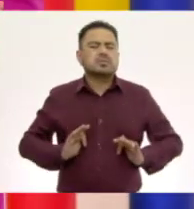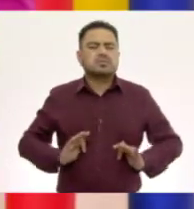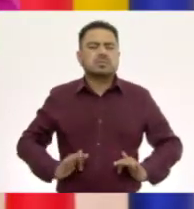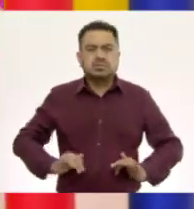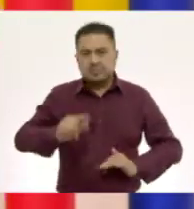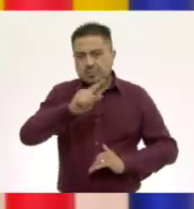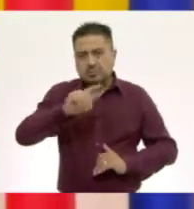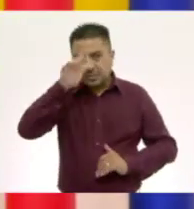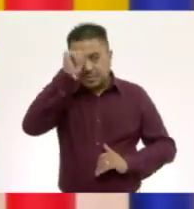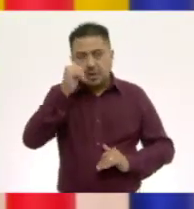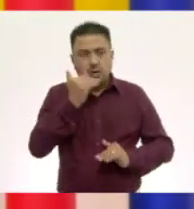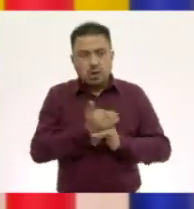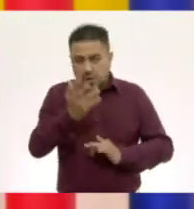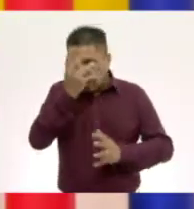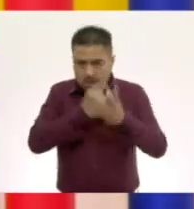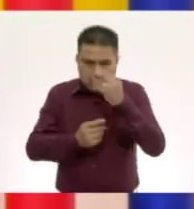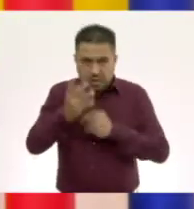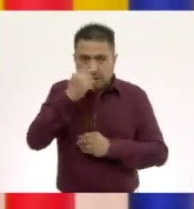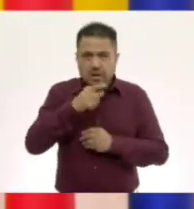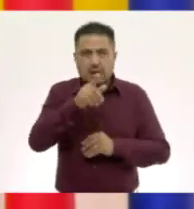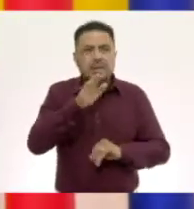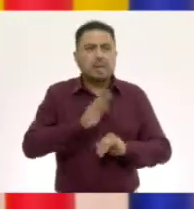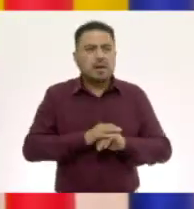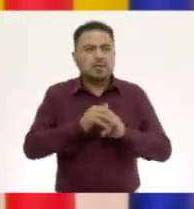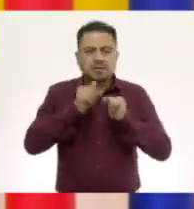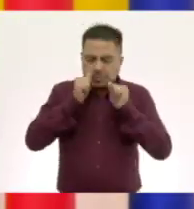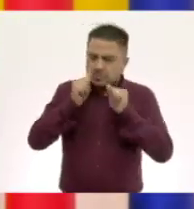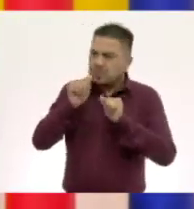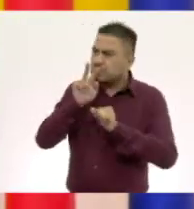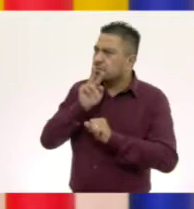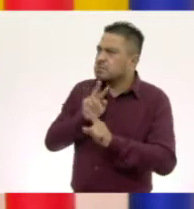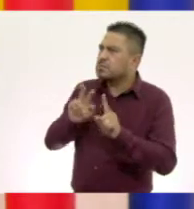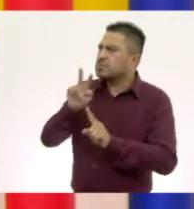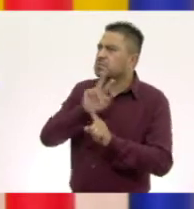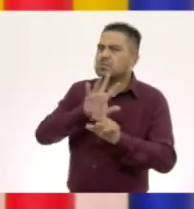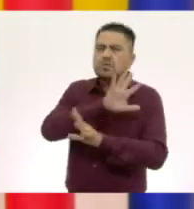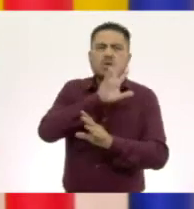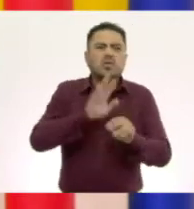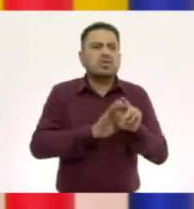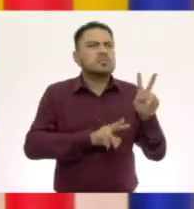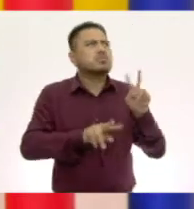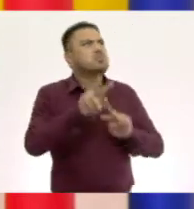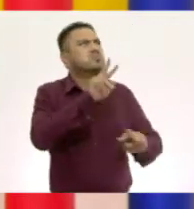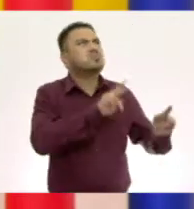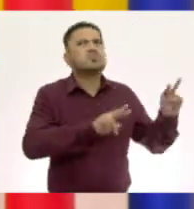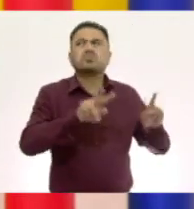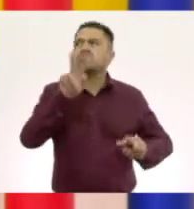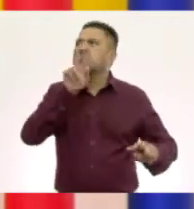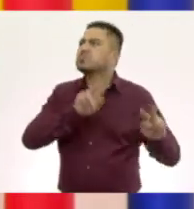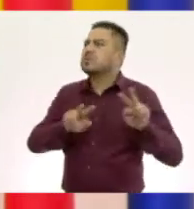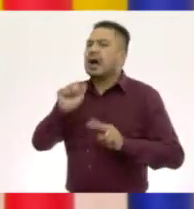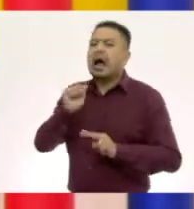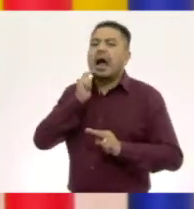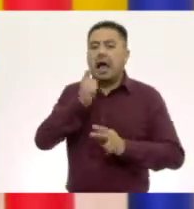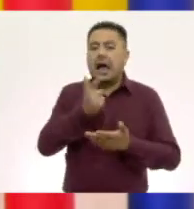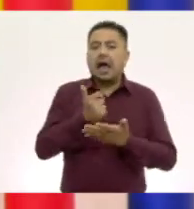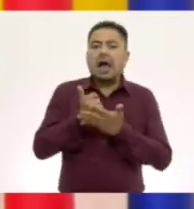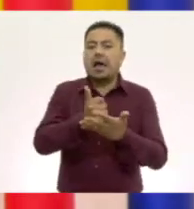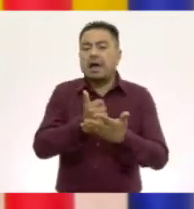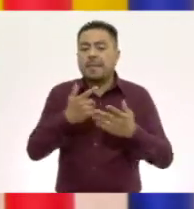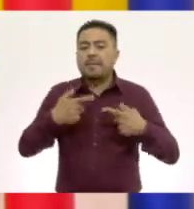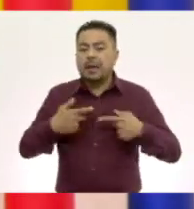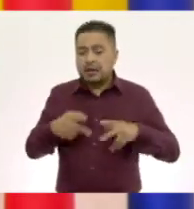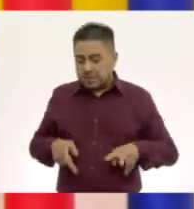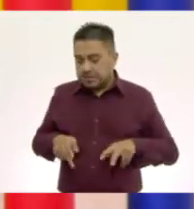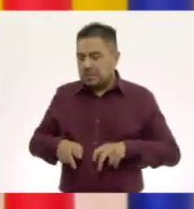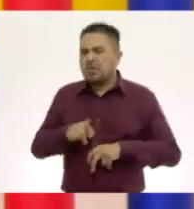Recuerda que estamos aprendiendo. Date un momento para observar todo lo que hay a tu alrededor. Y si existe alguien contigo, si hay una persona